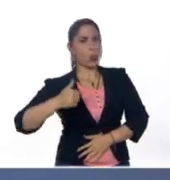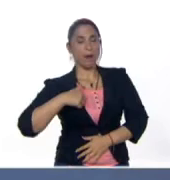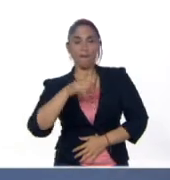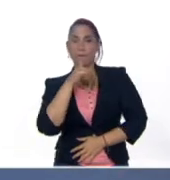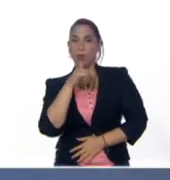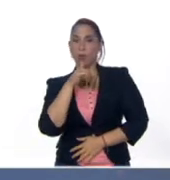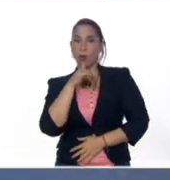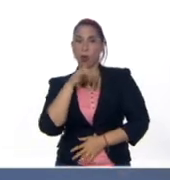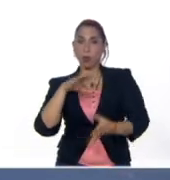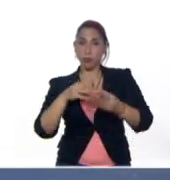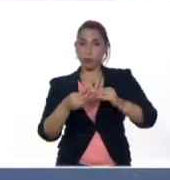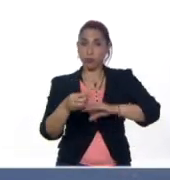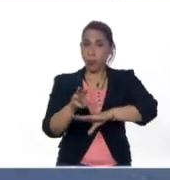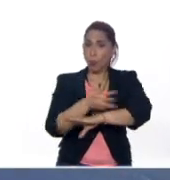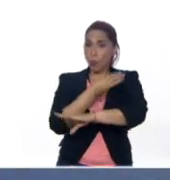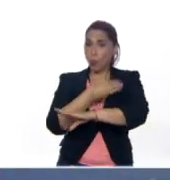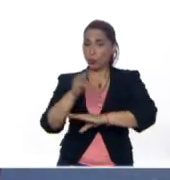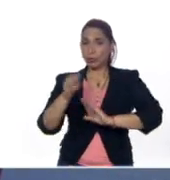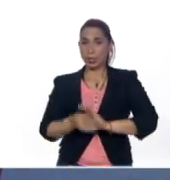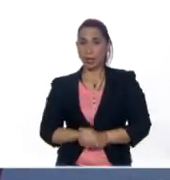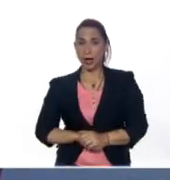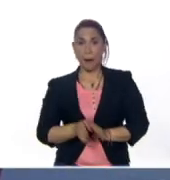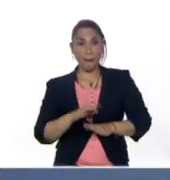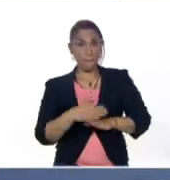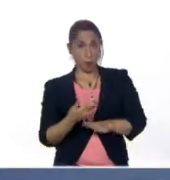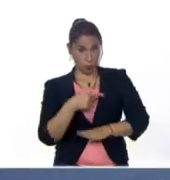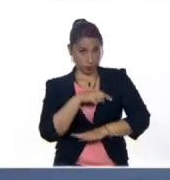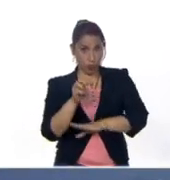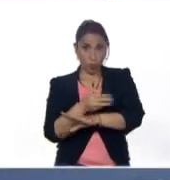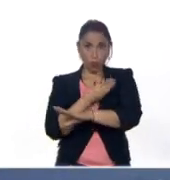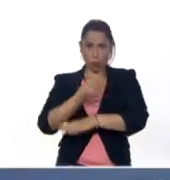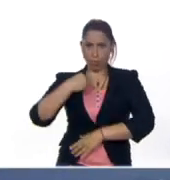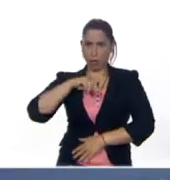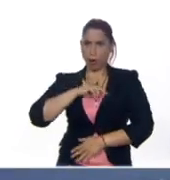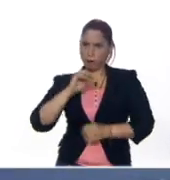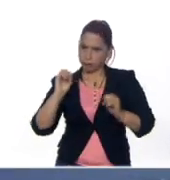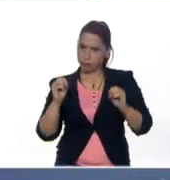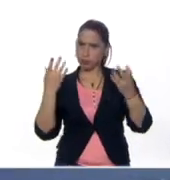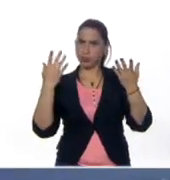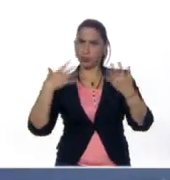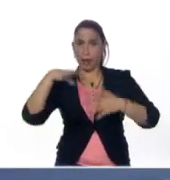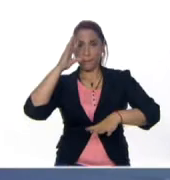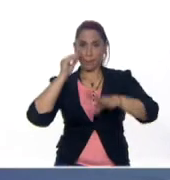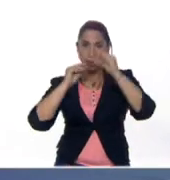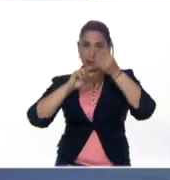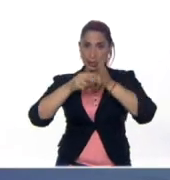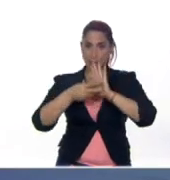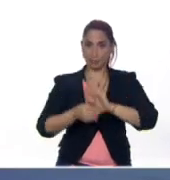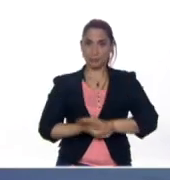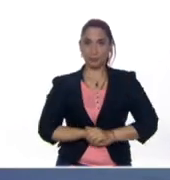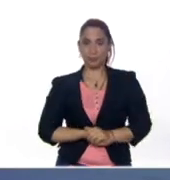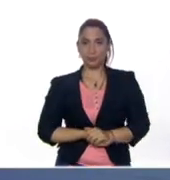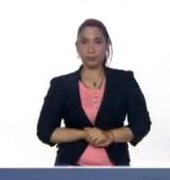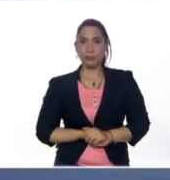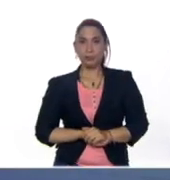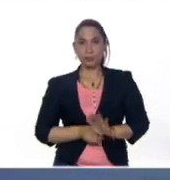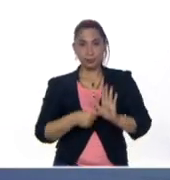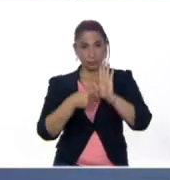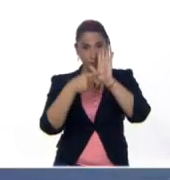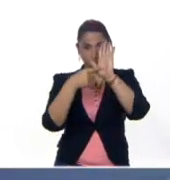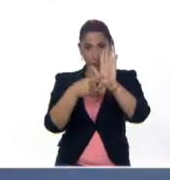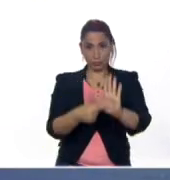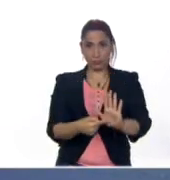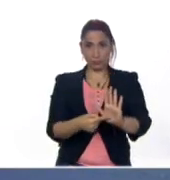a través de la música, porque a través de ella podemos lograr aprendizajes significativos. Vamos entonces a mostrar